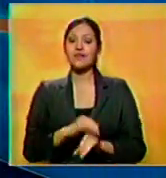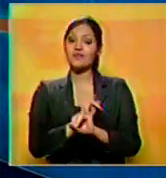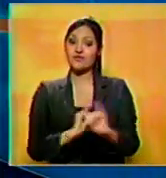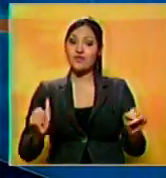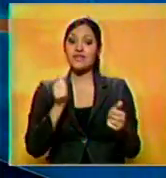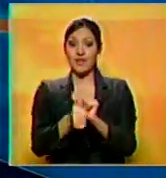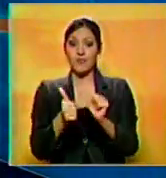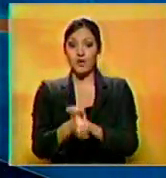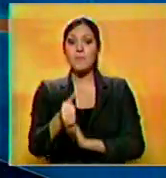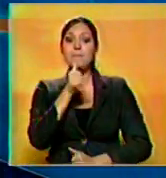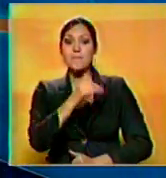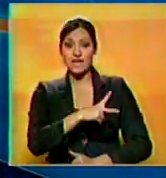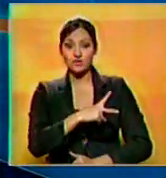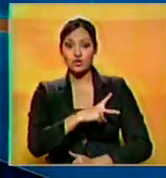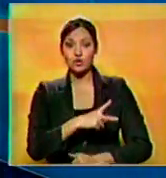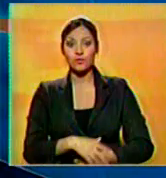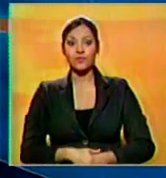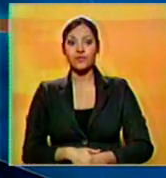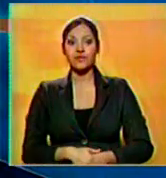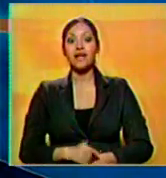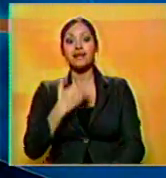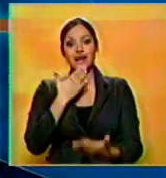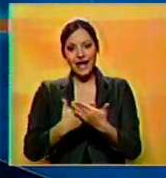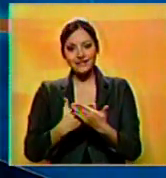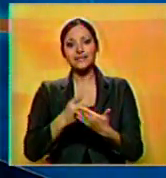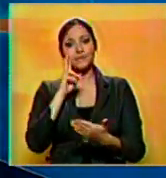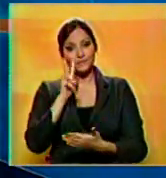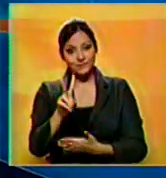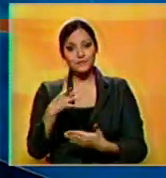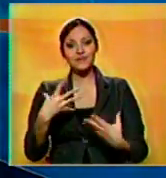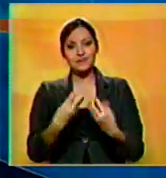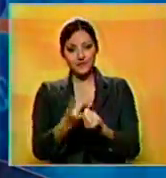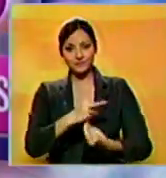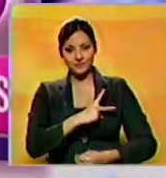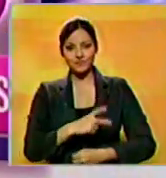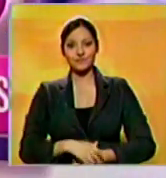hasta aquí la información deportiva en Noticiero Benevisión. Gracias por su compañía.